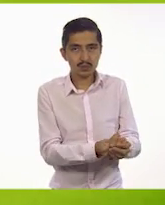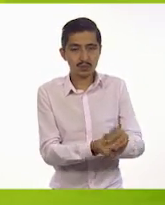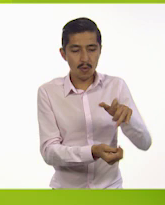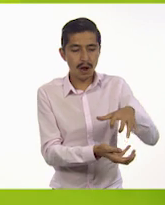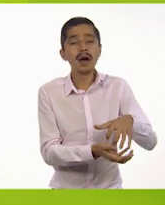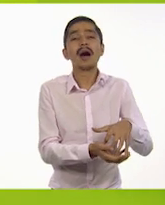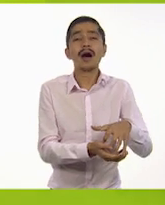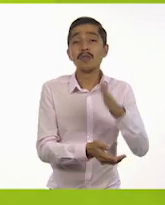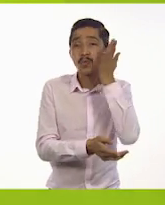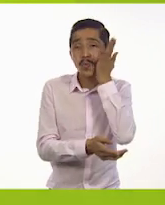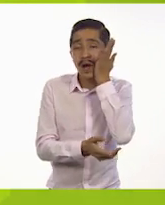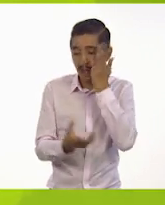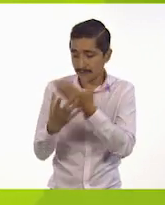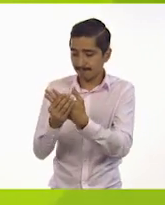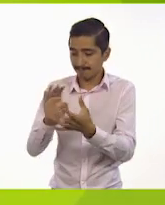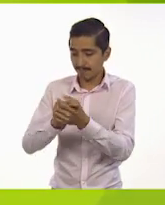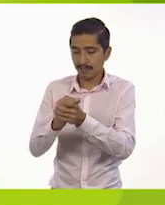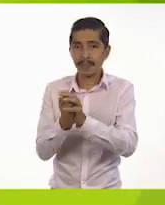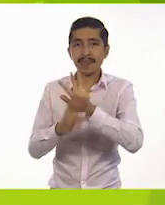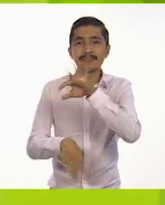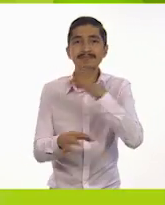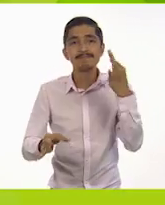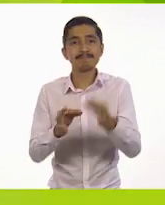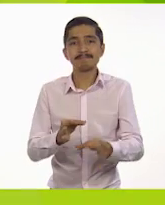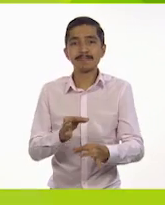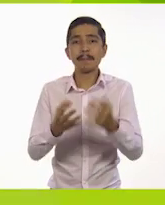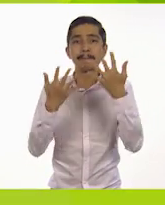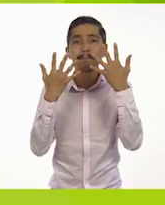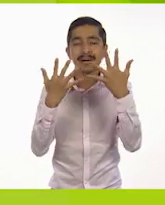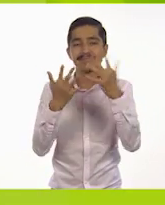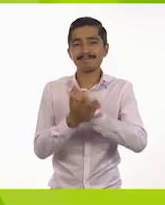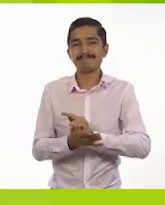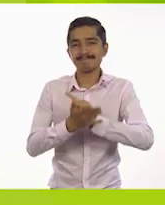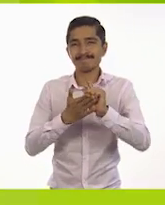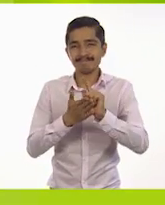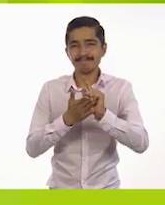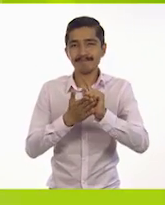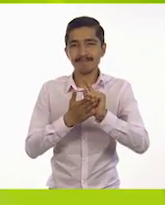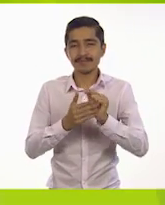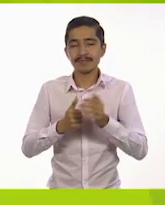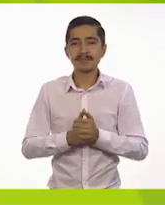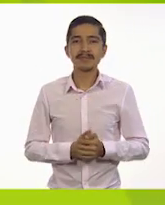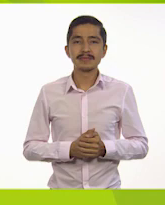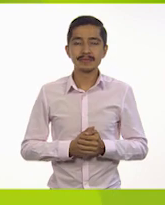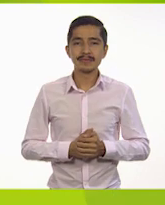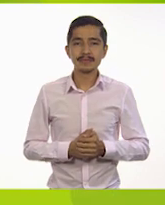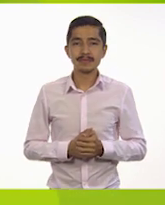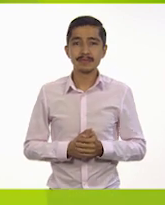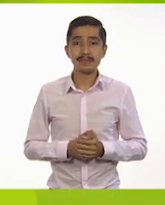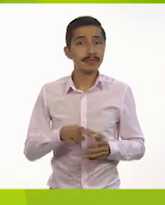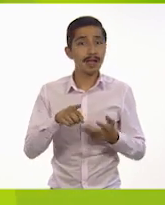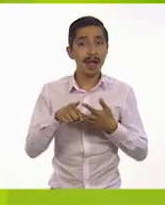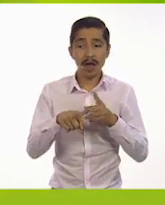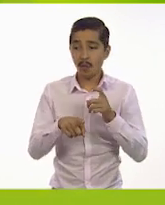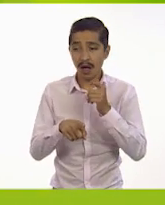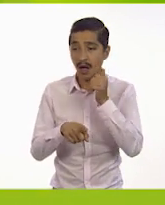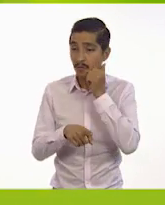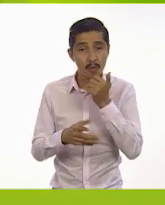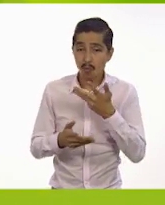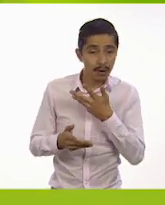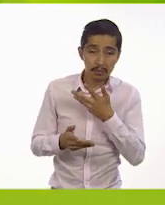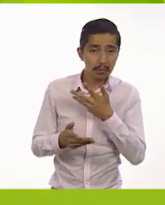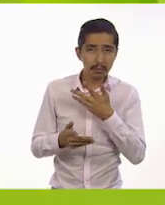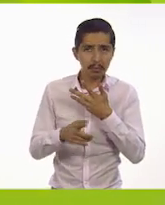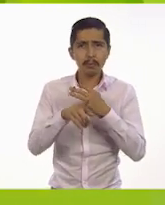Sécalas con una toalla. ¡Y listo! Tus manos están limpias. Si no tienes agua y